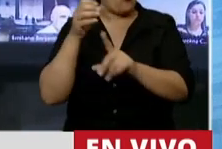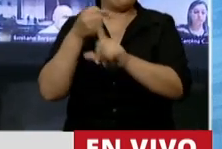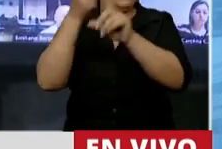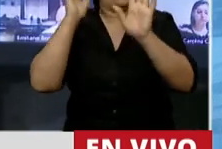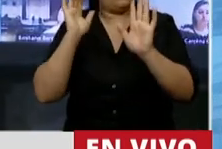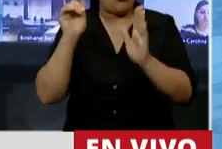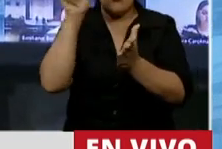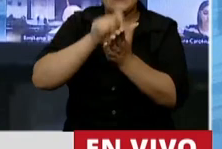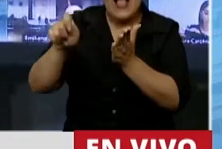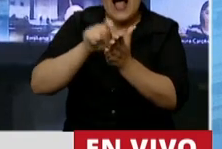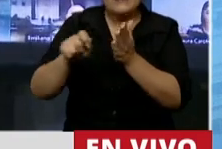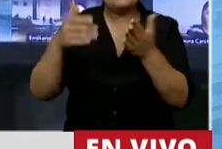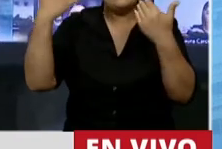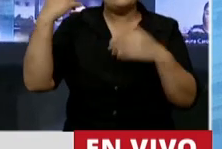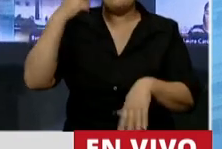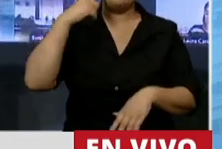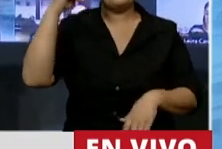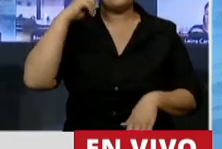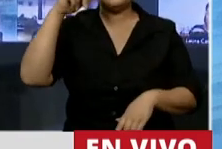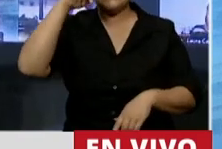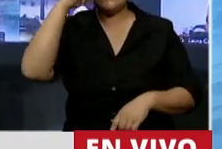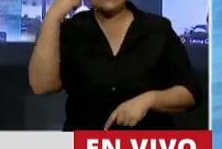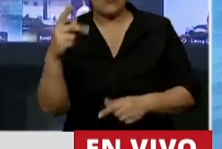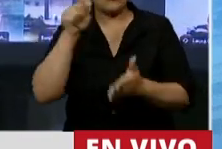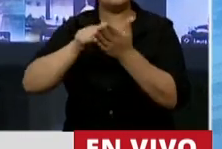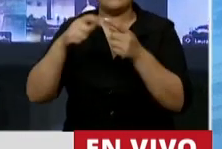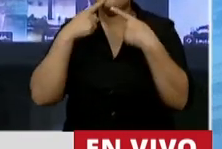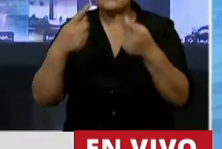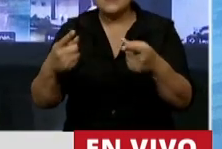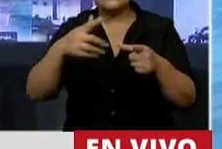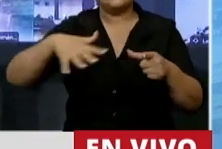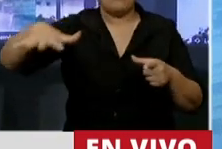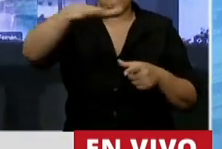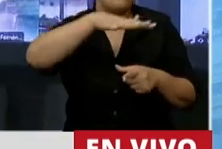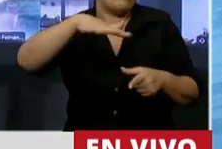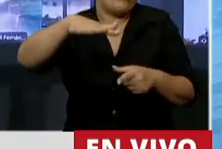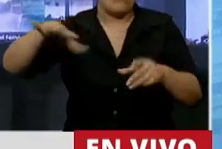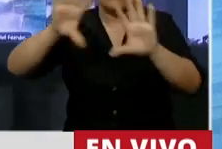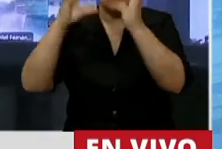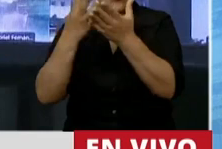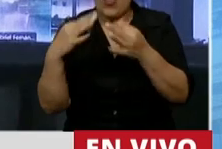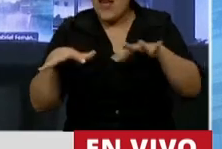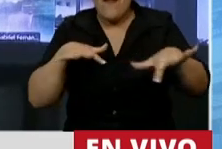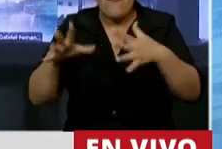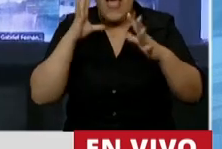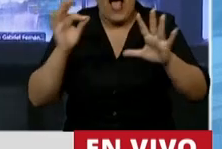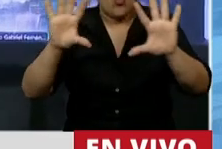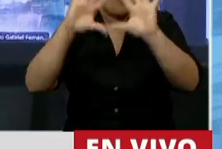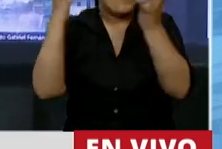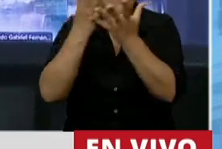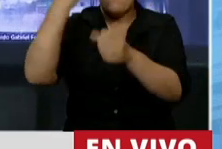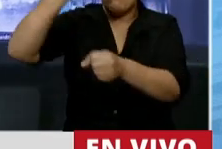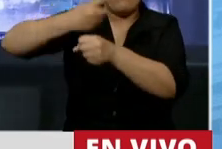Esa carta fue escrita en el año 1972. Les dice a los pueblos del mundo que había que hacer algo, que el ambiente era una